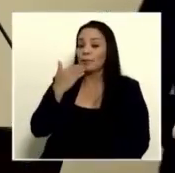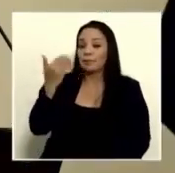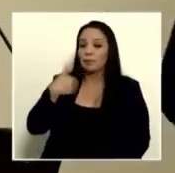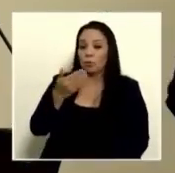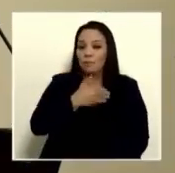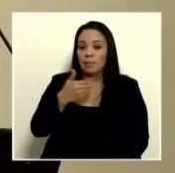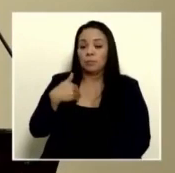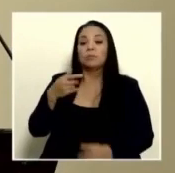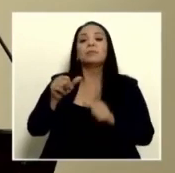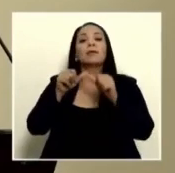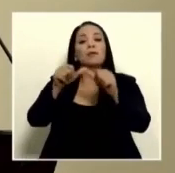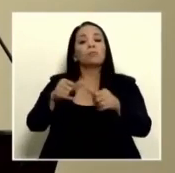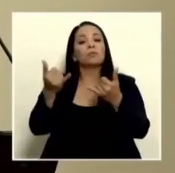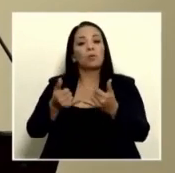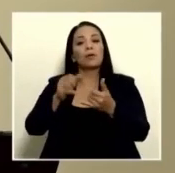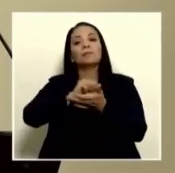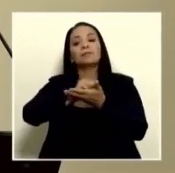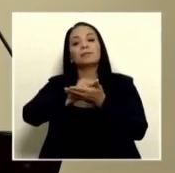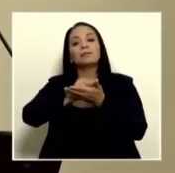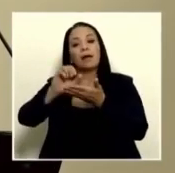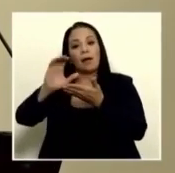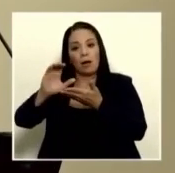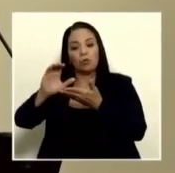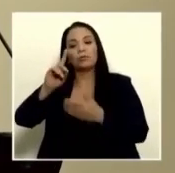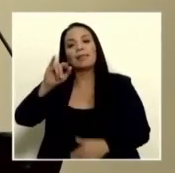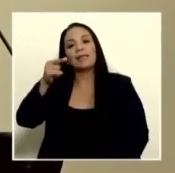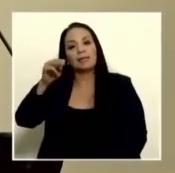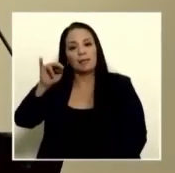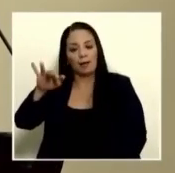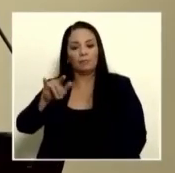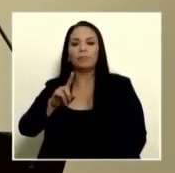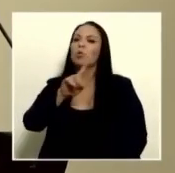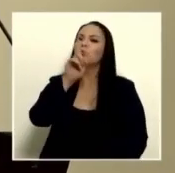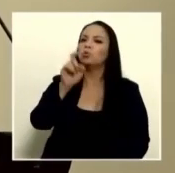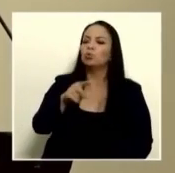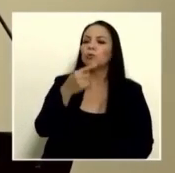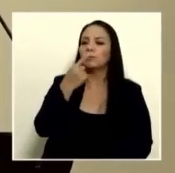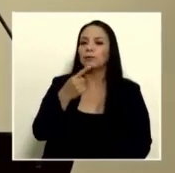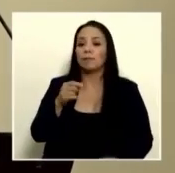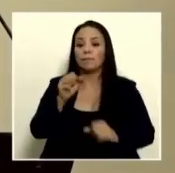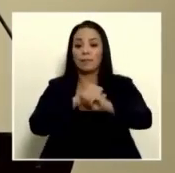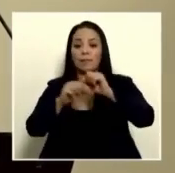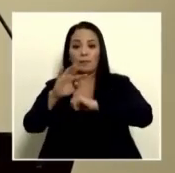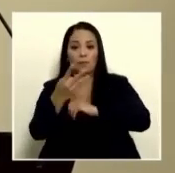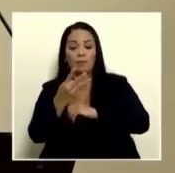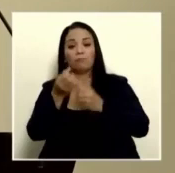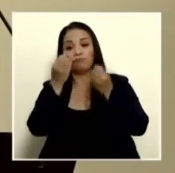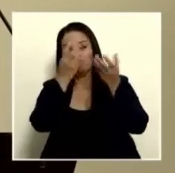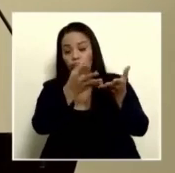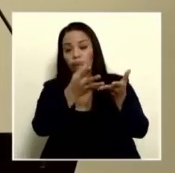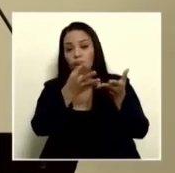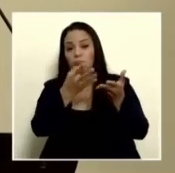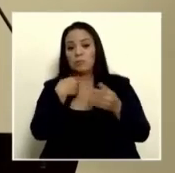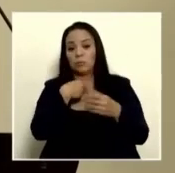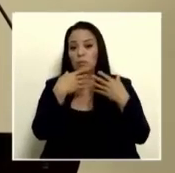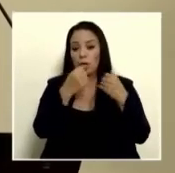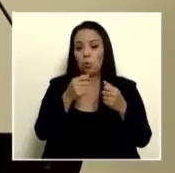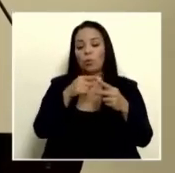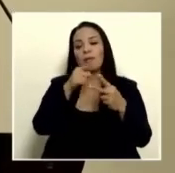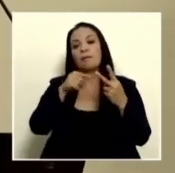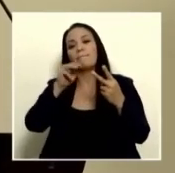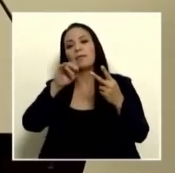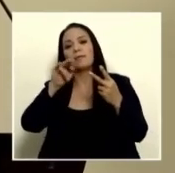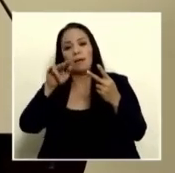ministro continuamos ahora con San Carlos Digital la consulta de la sala constitucional notificó al Minaya Salud por el incumplimiento a la